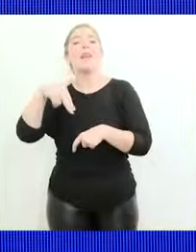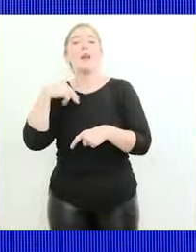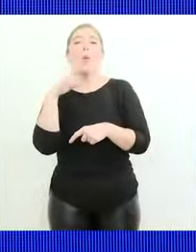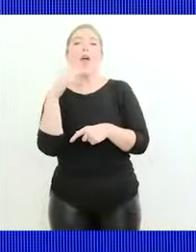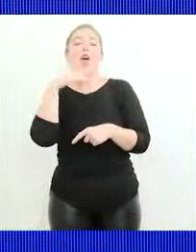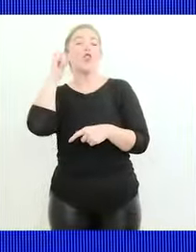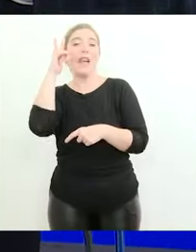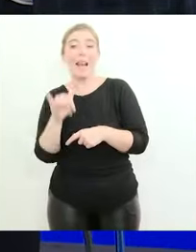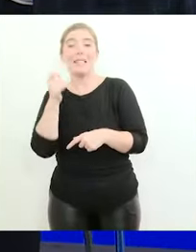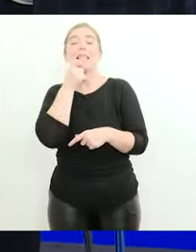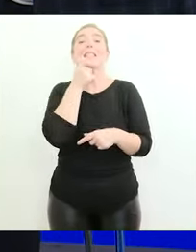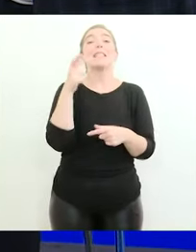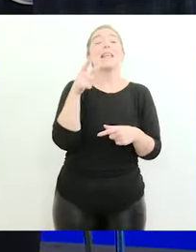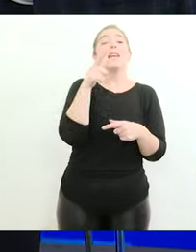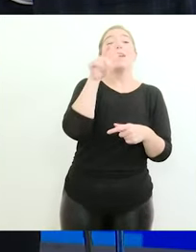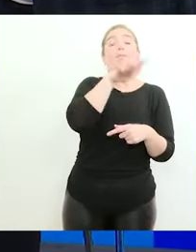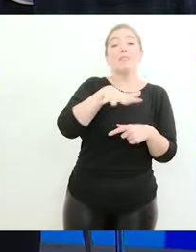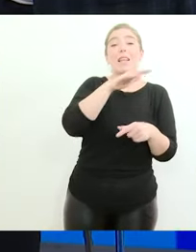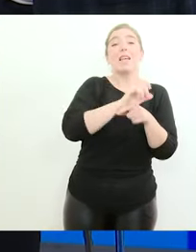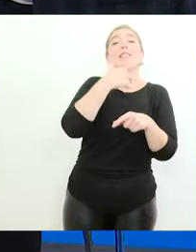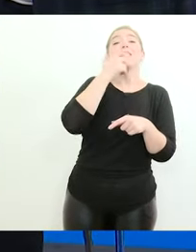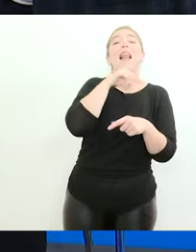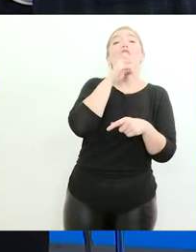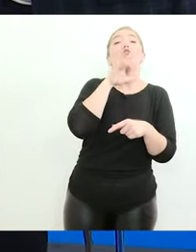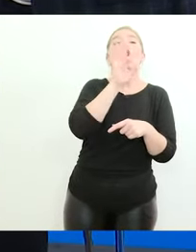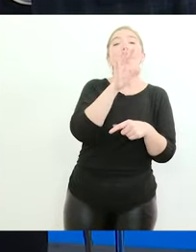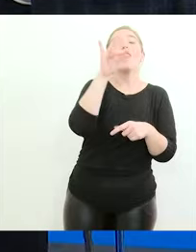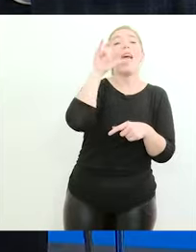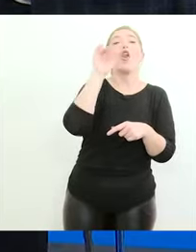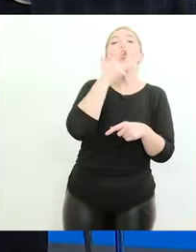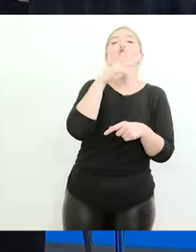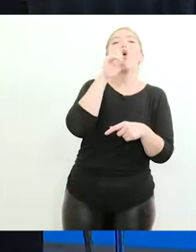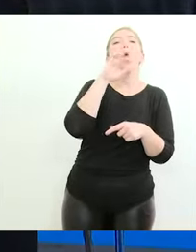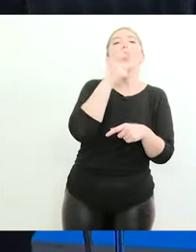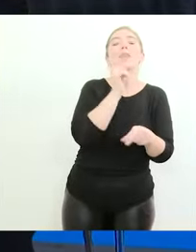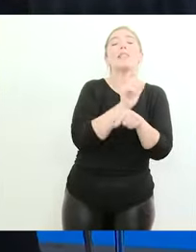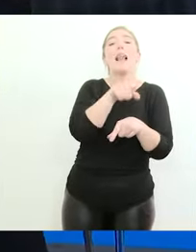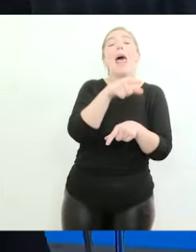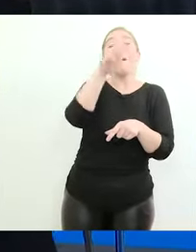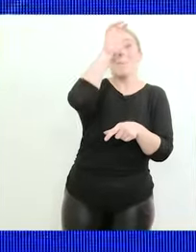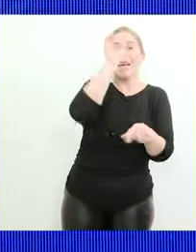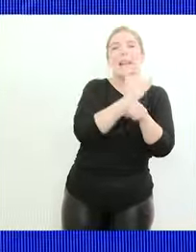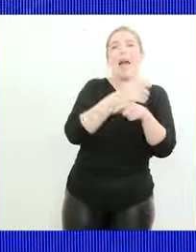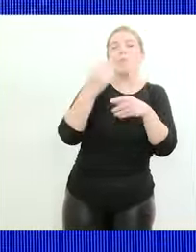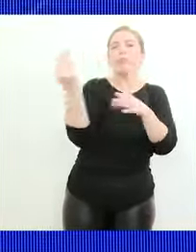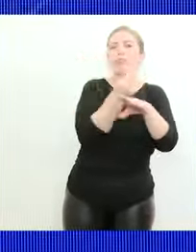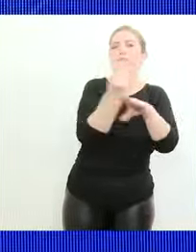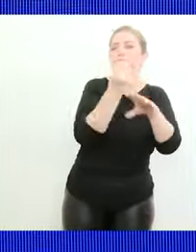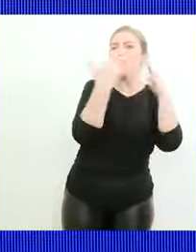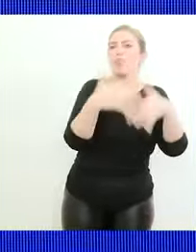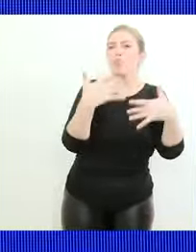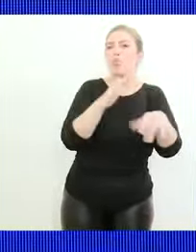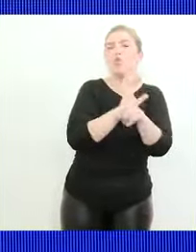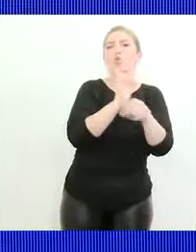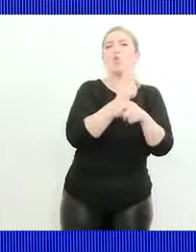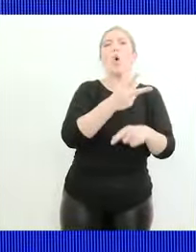Antonio de los Cobres la minería ha tomado casi 10 veces el personal es más le ha multiplicado por